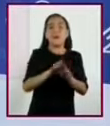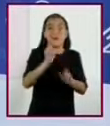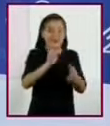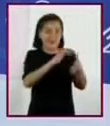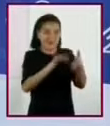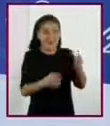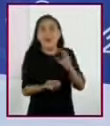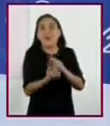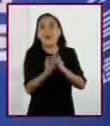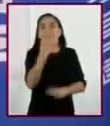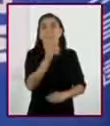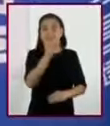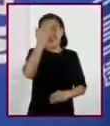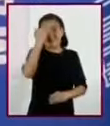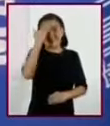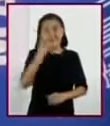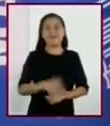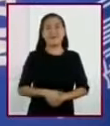conocimiento nuevo.